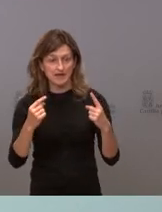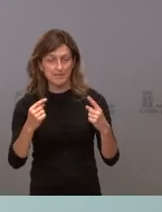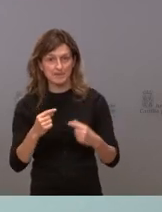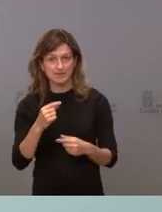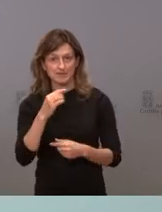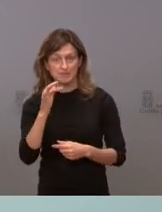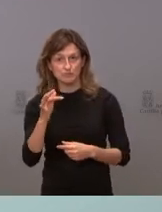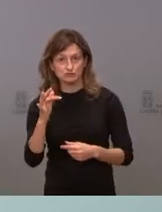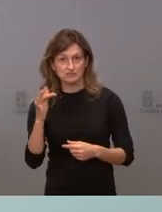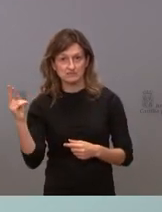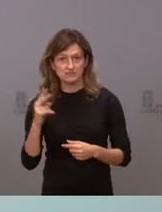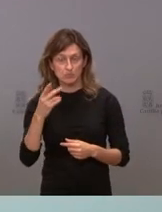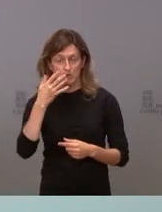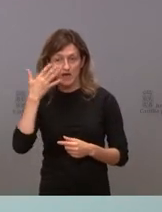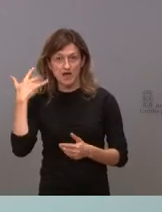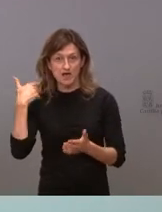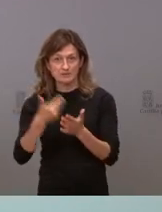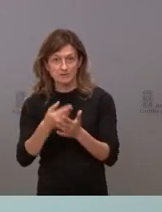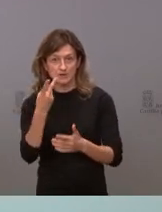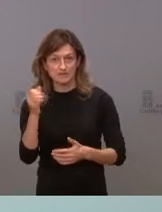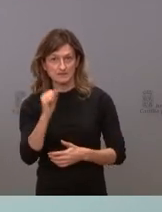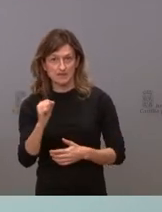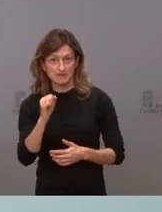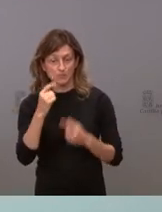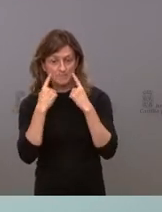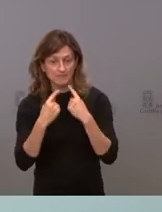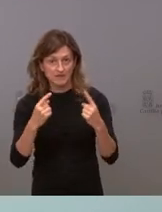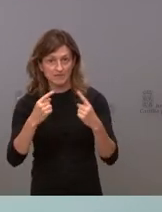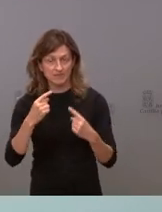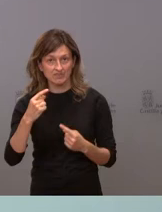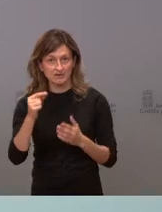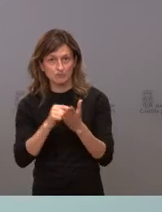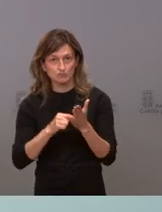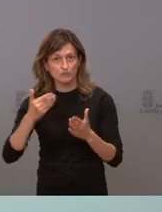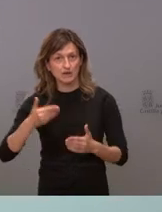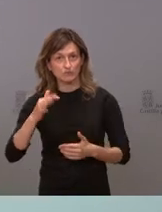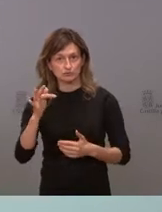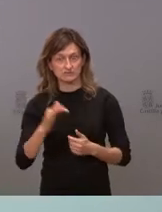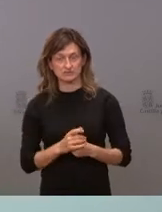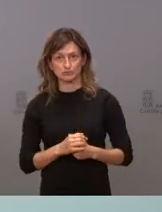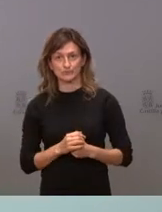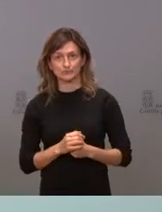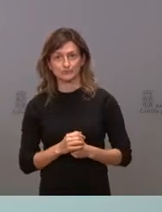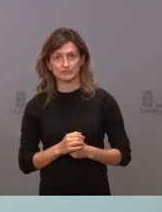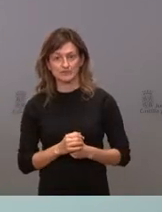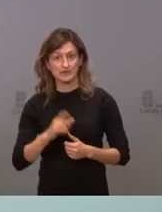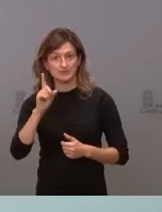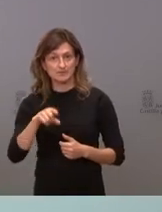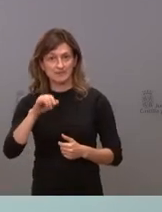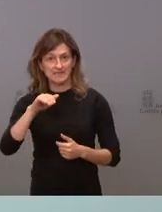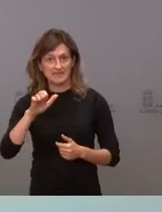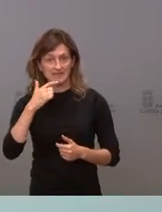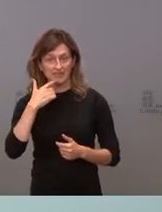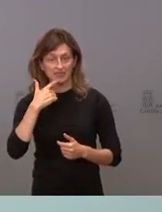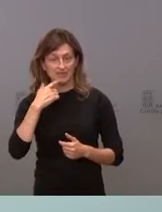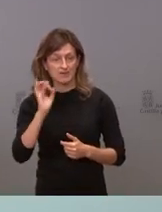positivo desde hace 20 años en esta comunidad. Por primera vez desde hace 20 años. Esto también lo dice el INE. Es